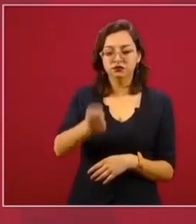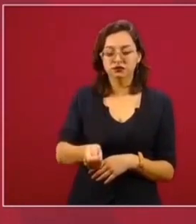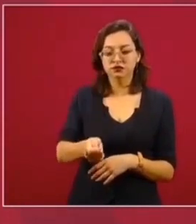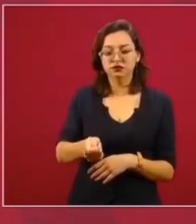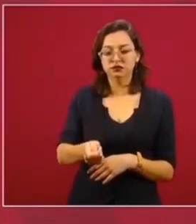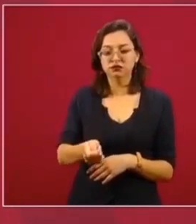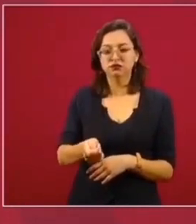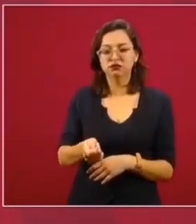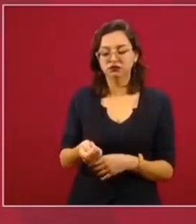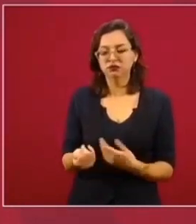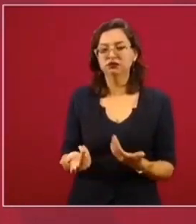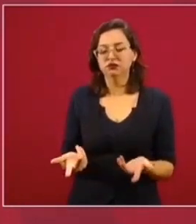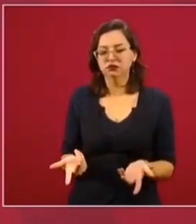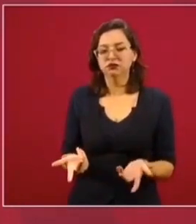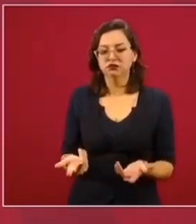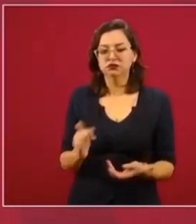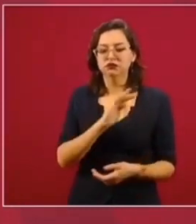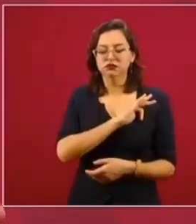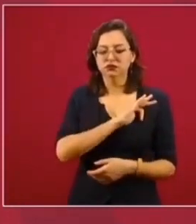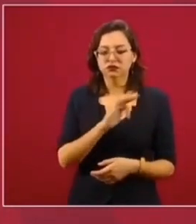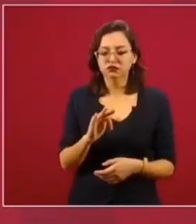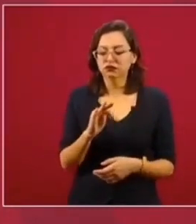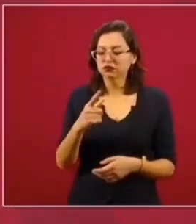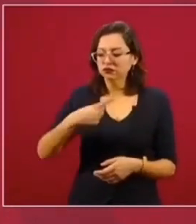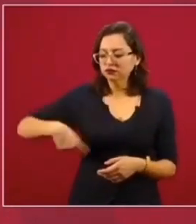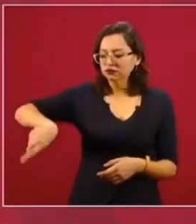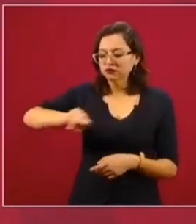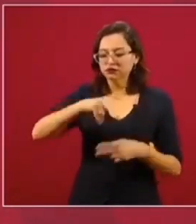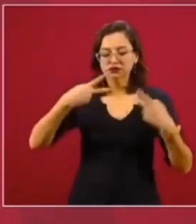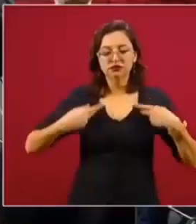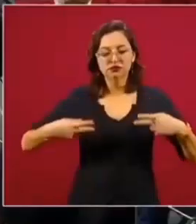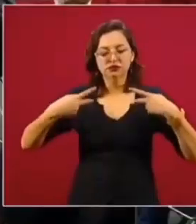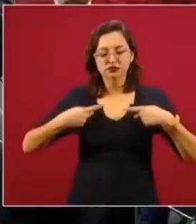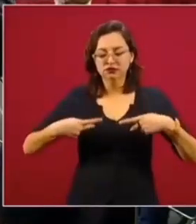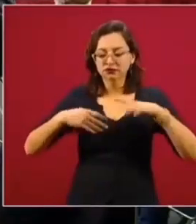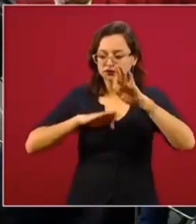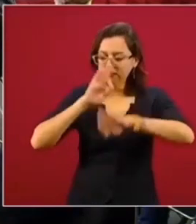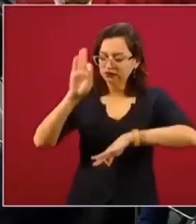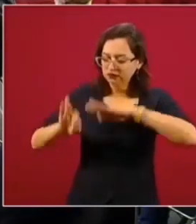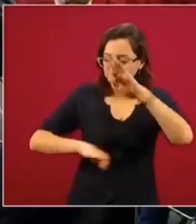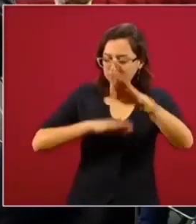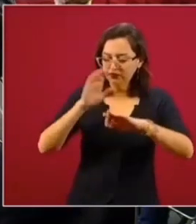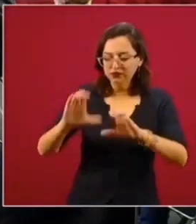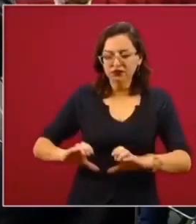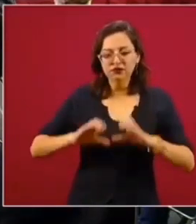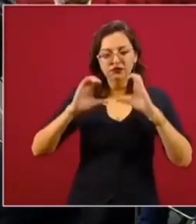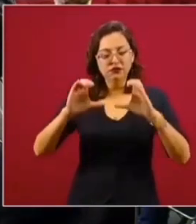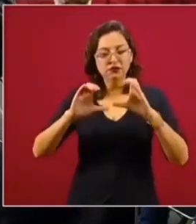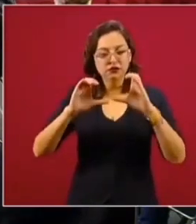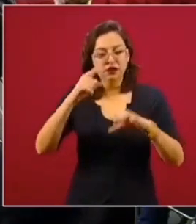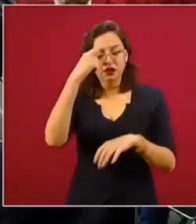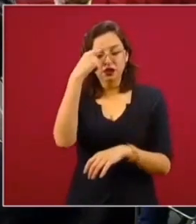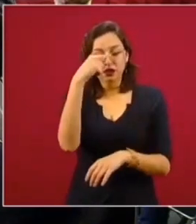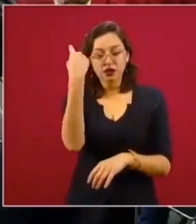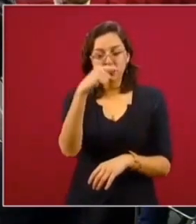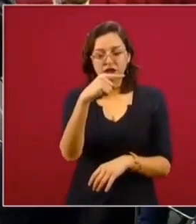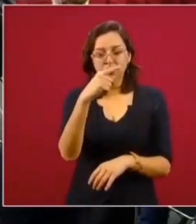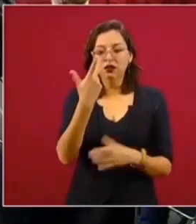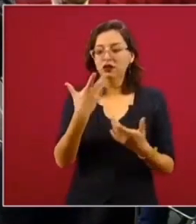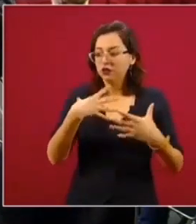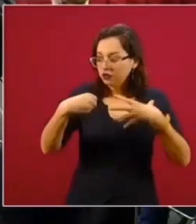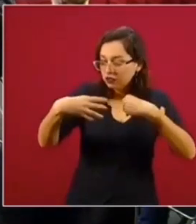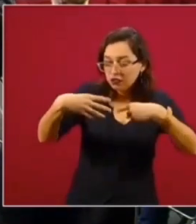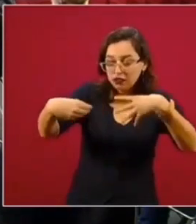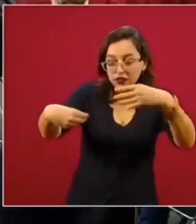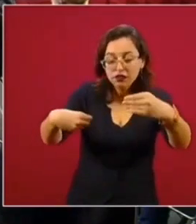ser cuidados los trabajadores para que no tengamos brotes